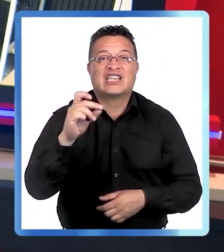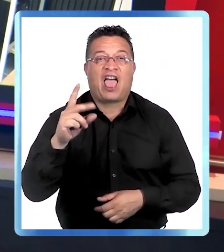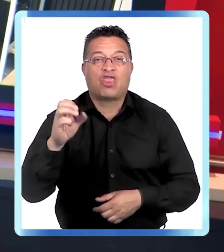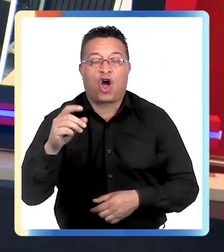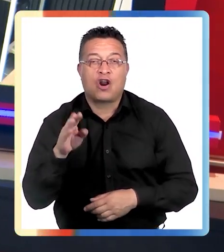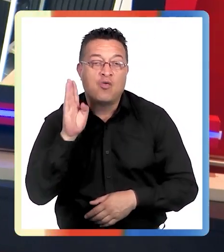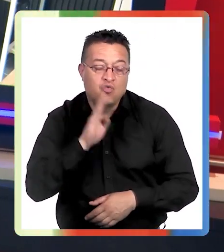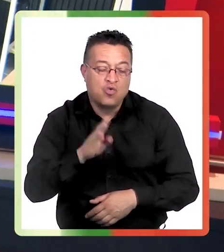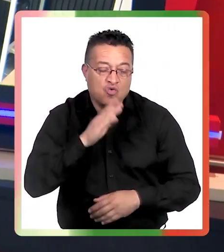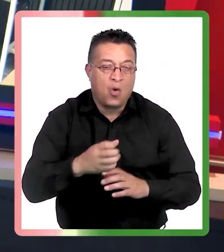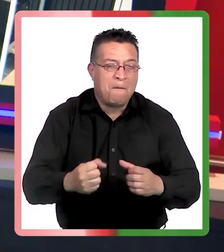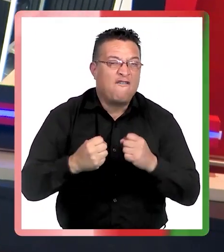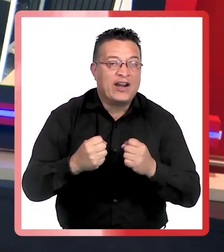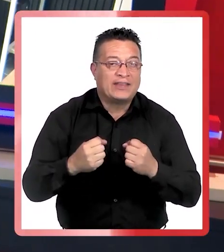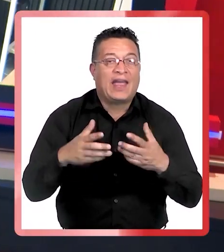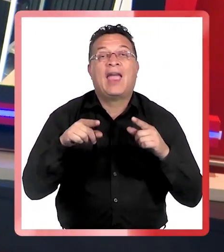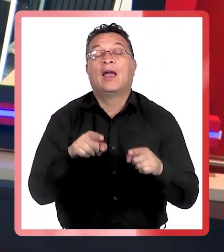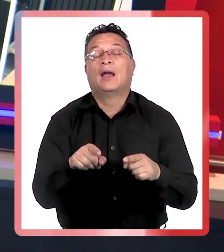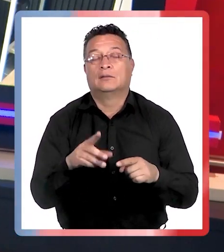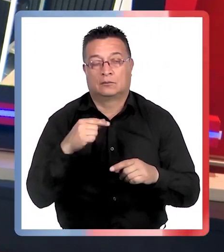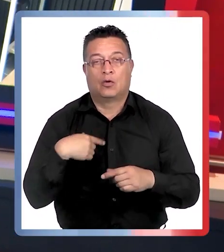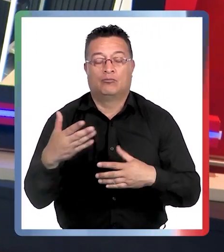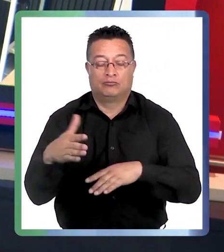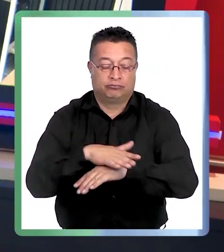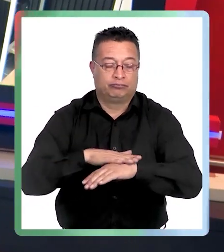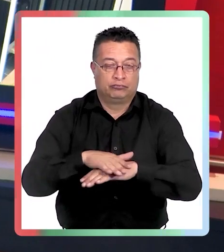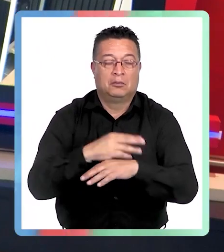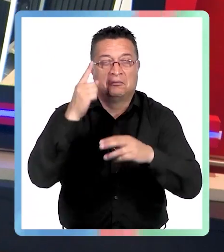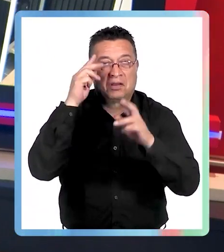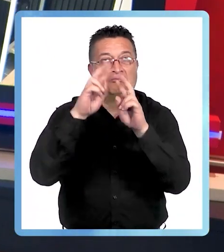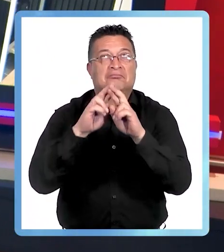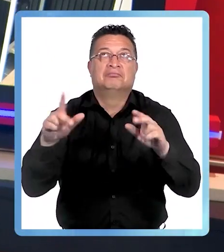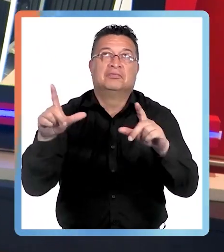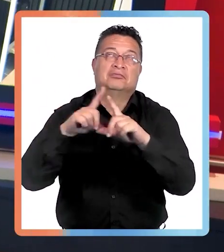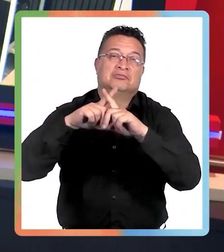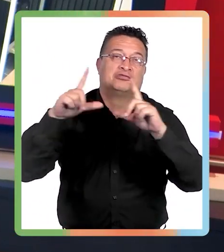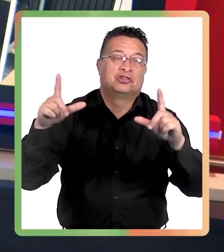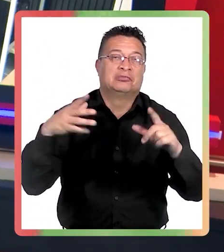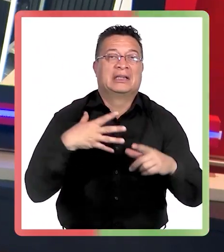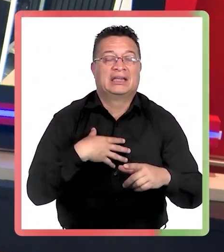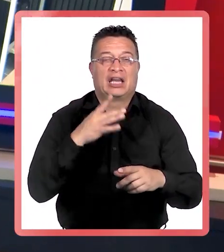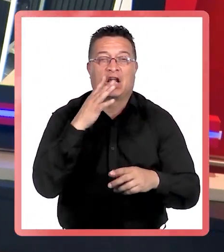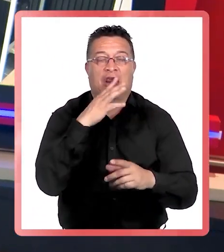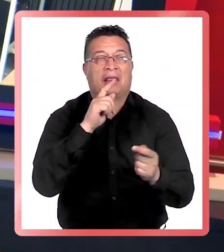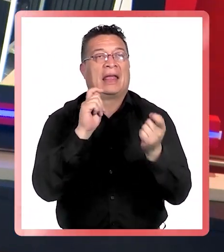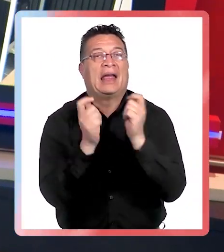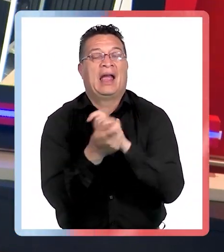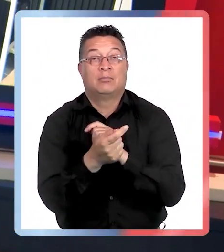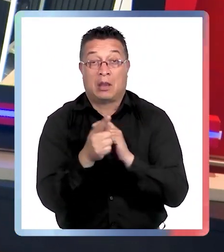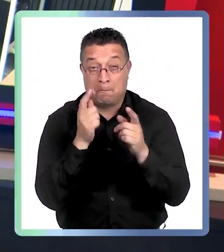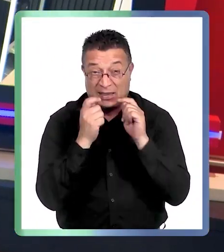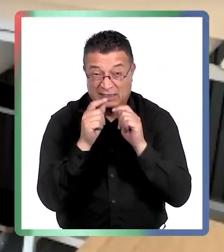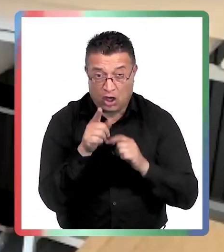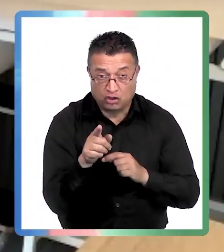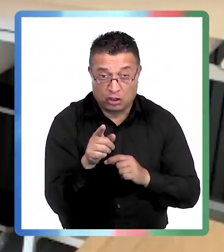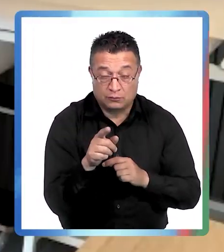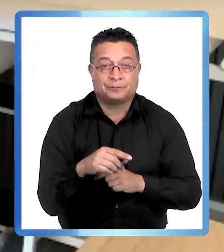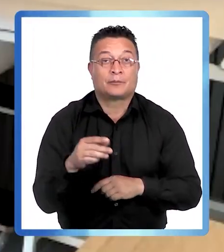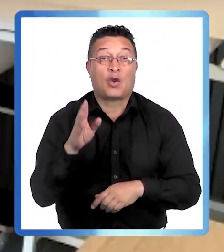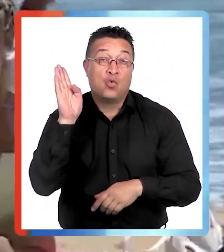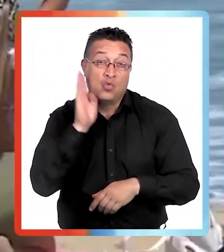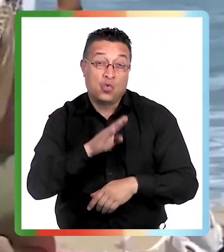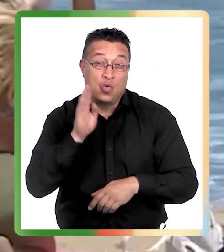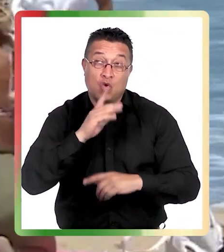Entonces la gente se aplica eso y se expone, pero tranquilamente al sol, porque lo que quiere es cambiar de color. ¿Cuáles son los riesgos de aquello? El